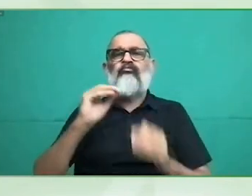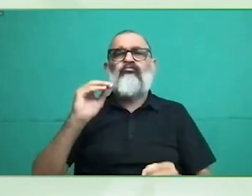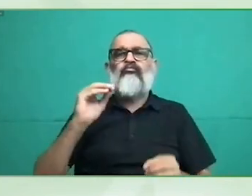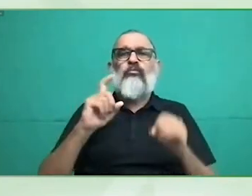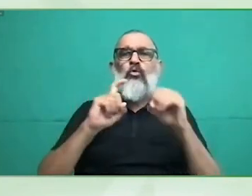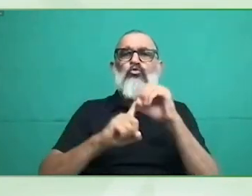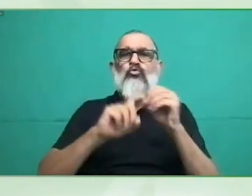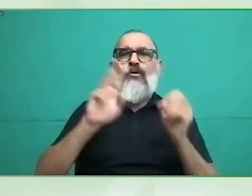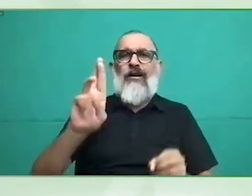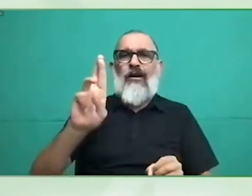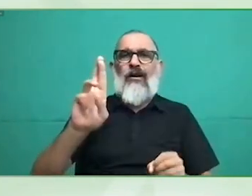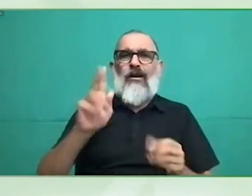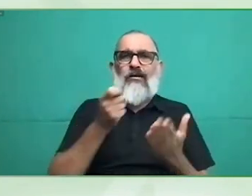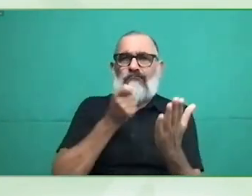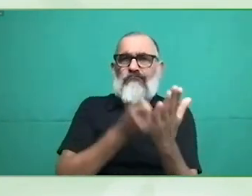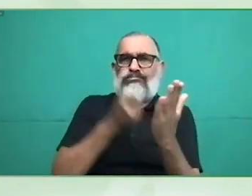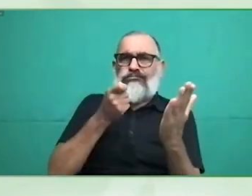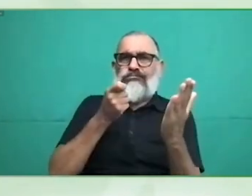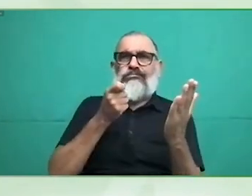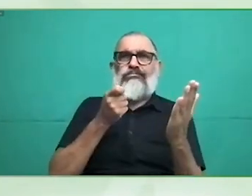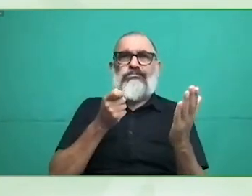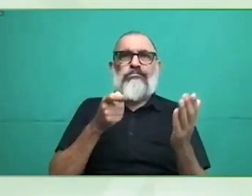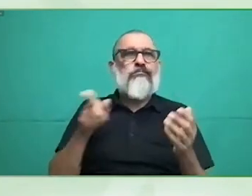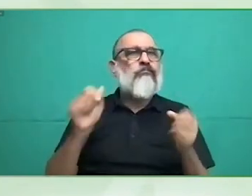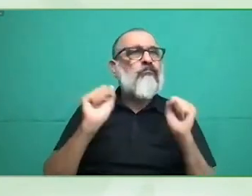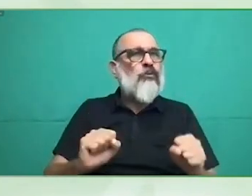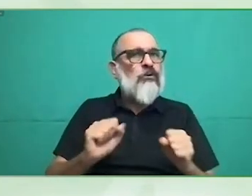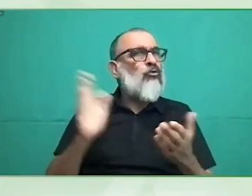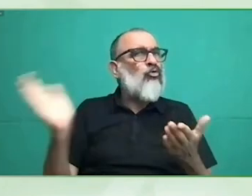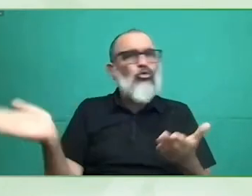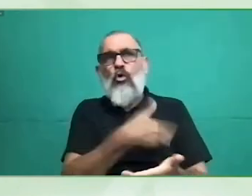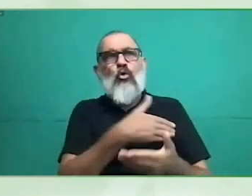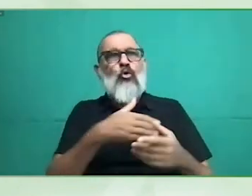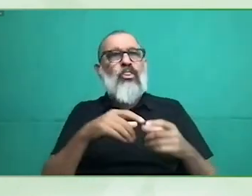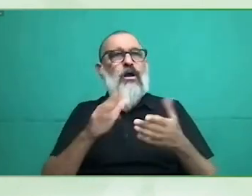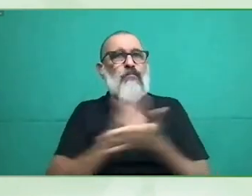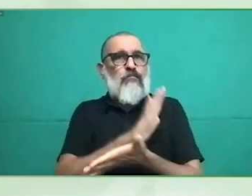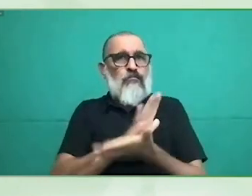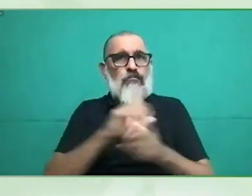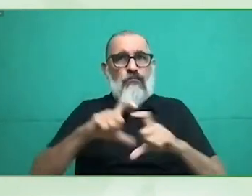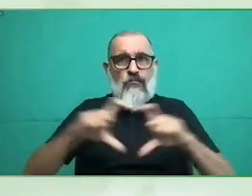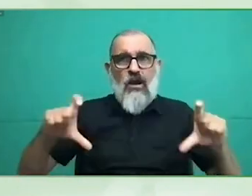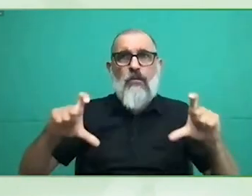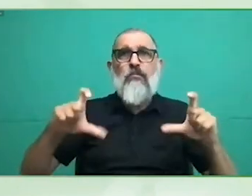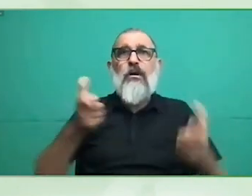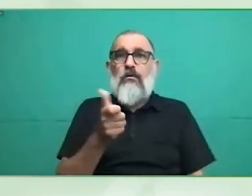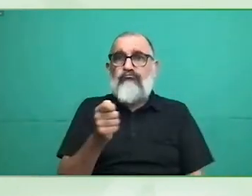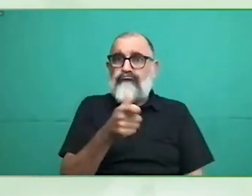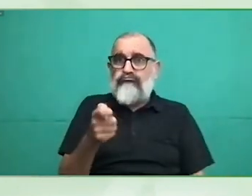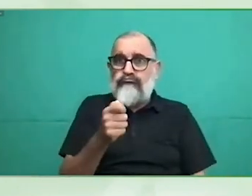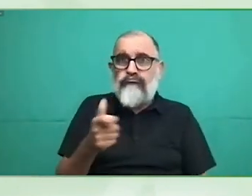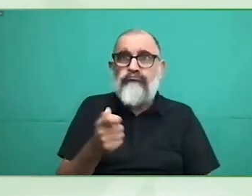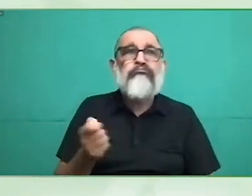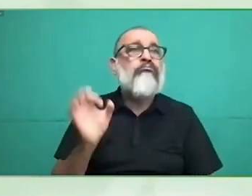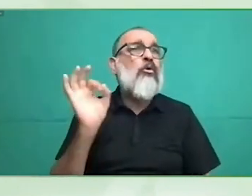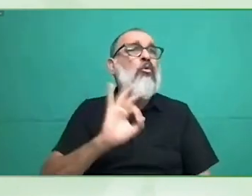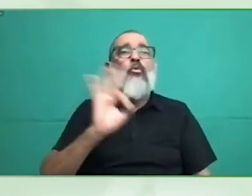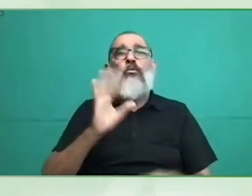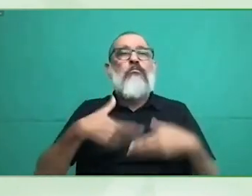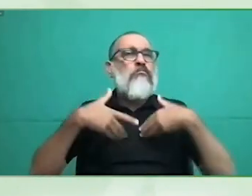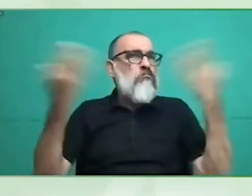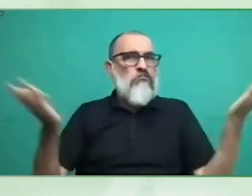mesa de las diferentes mesas que pueda haber y también en las papeletas y que estén